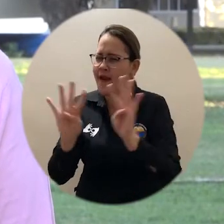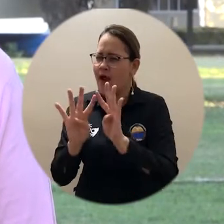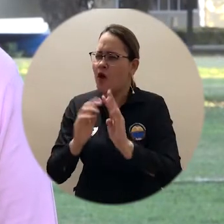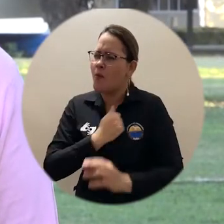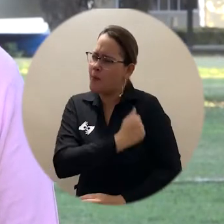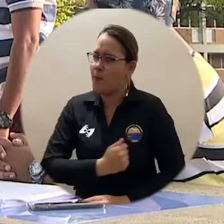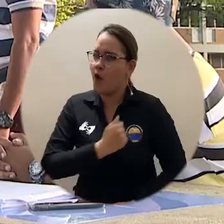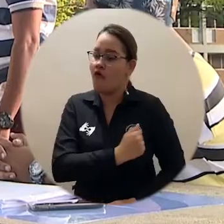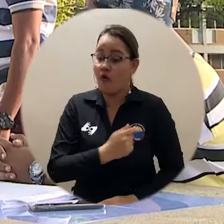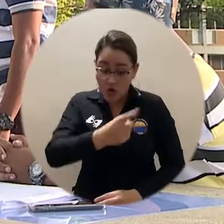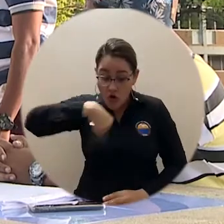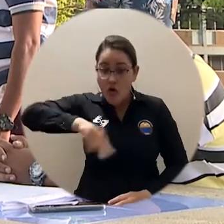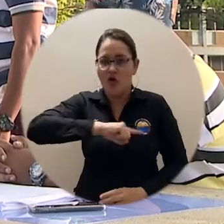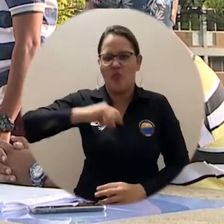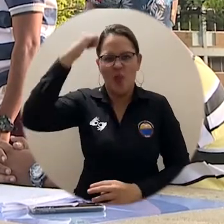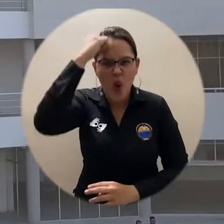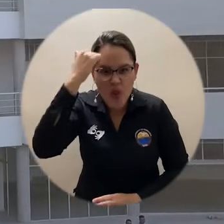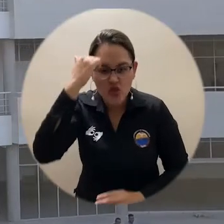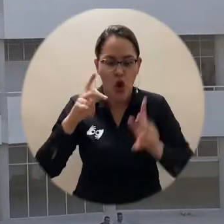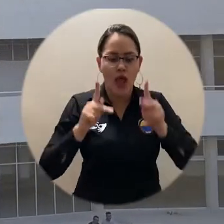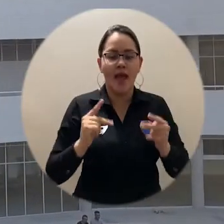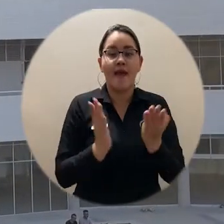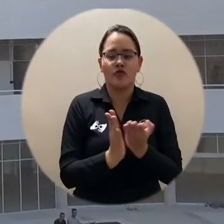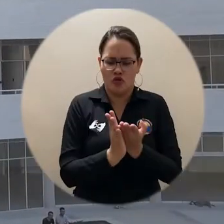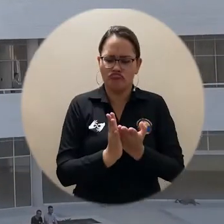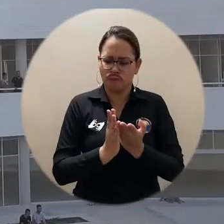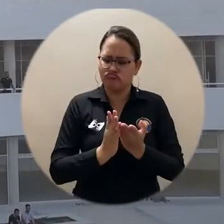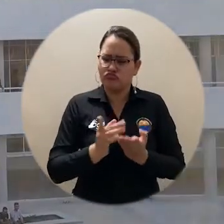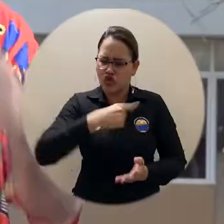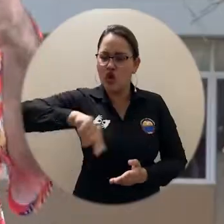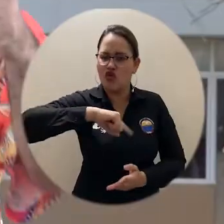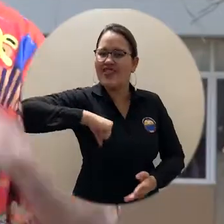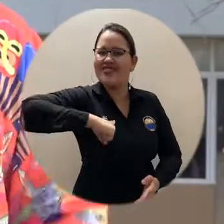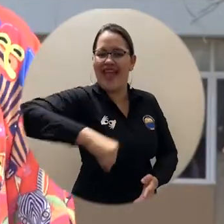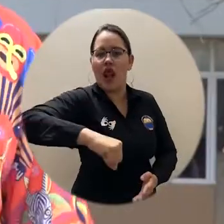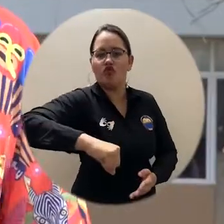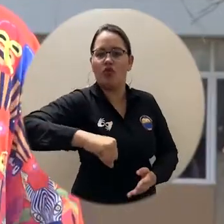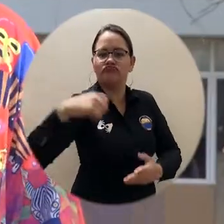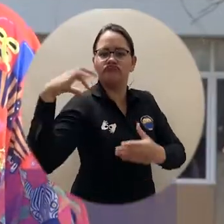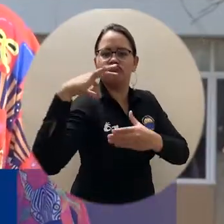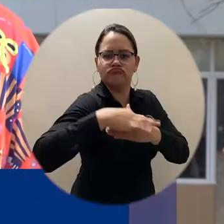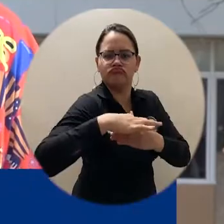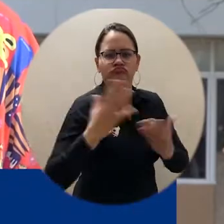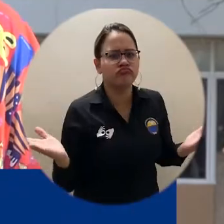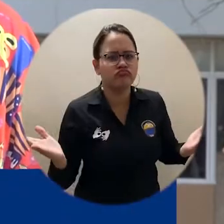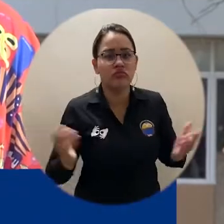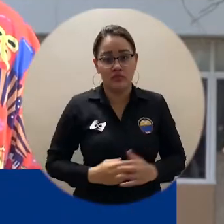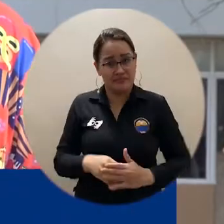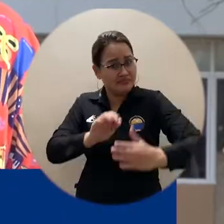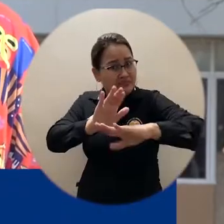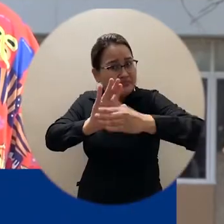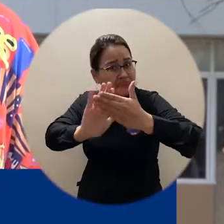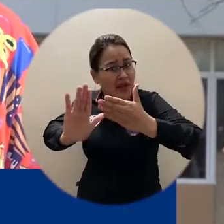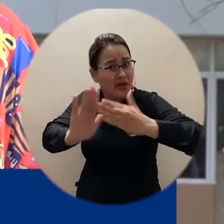como docentes y como estudiantes lo que ejercimos fue el derecho a una consulta. Ahí están las estadísticas que demuestran lo